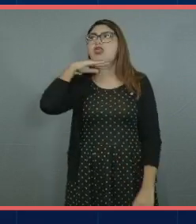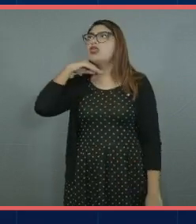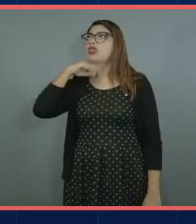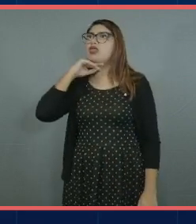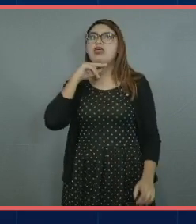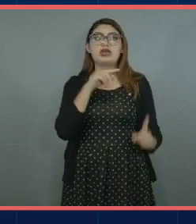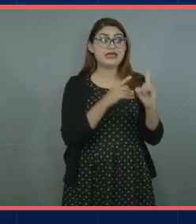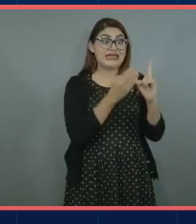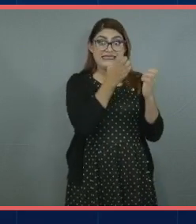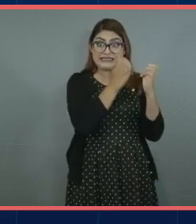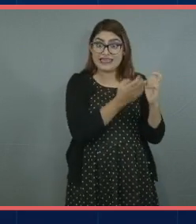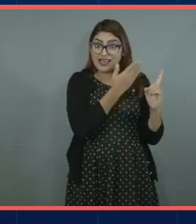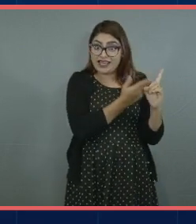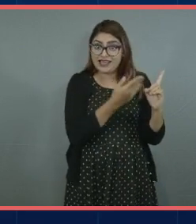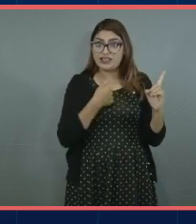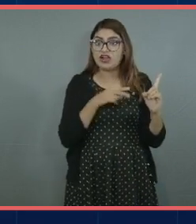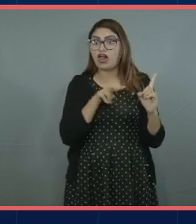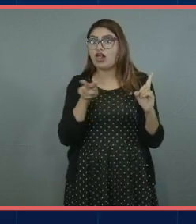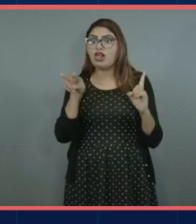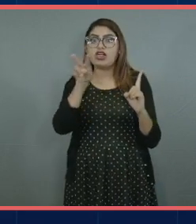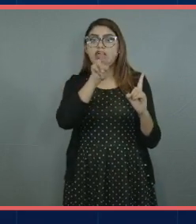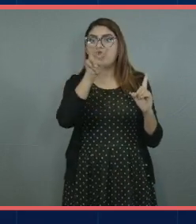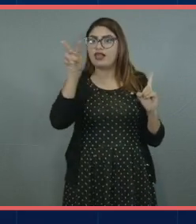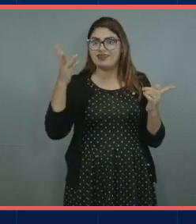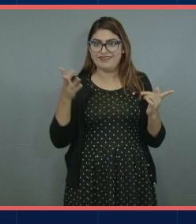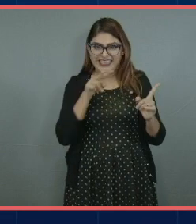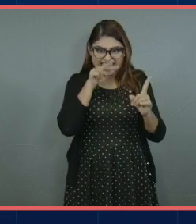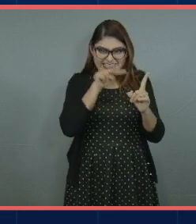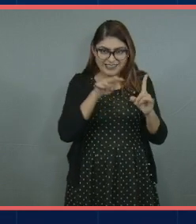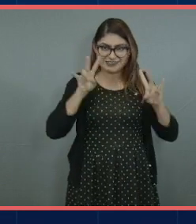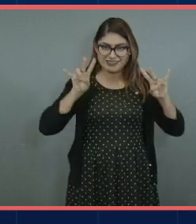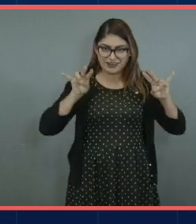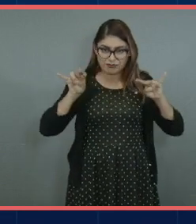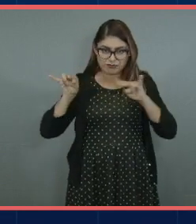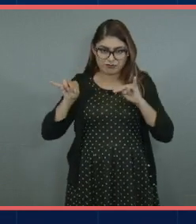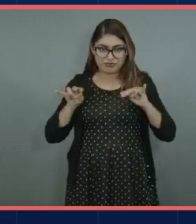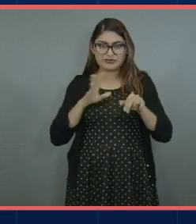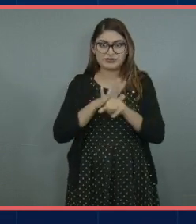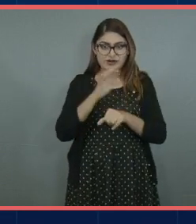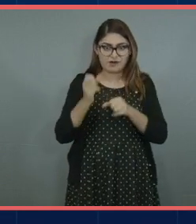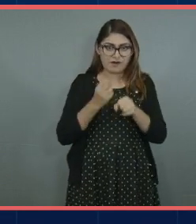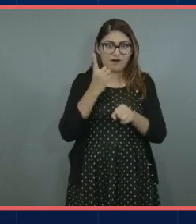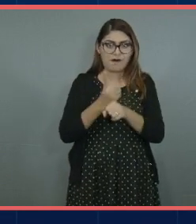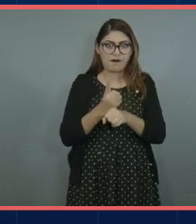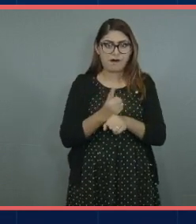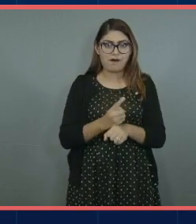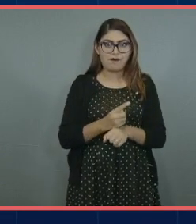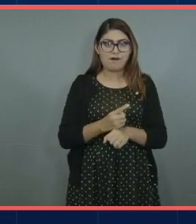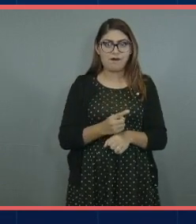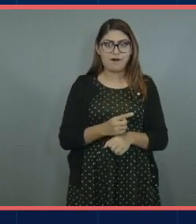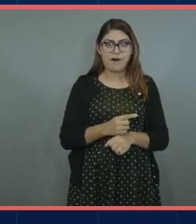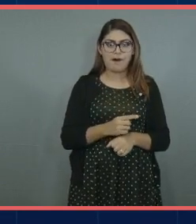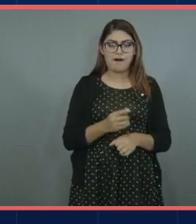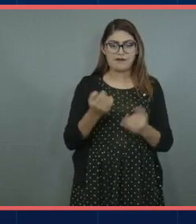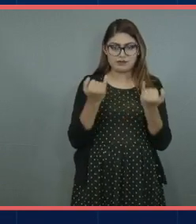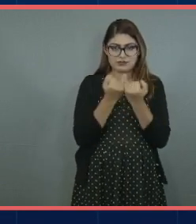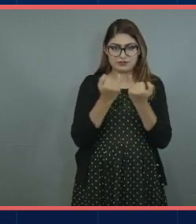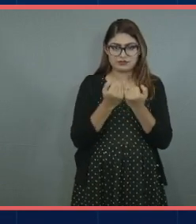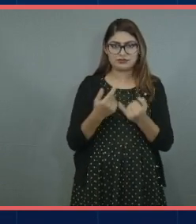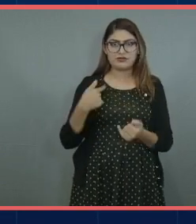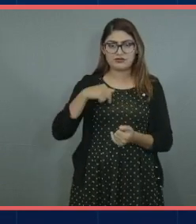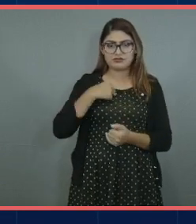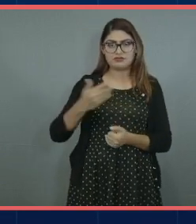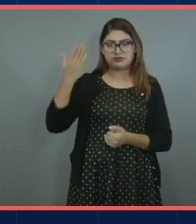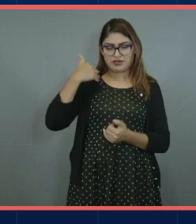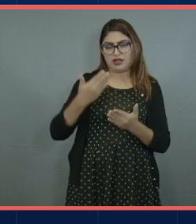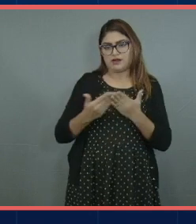desperdiciarlas creo que creo que no es no es algo muy bueno y y pues también chavos estamos o bueno estuvimos nosotros y ahorita están